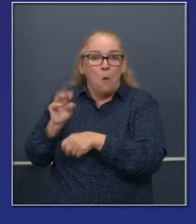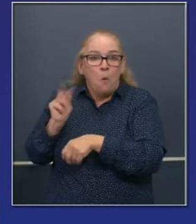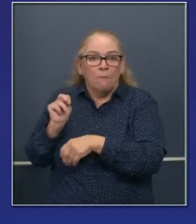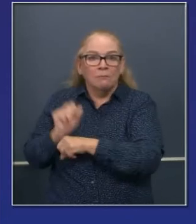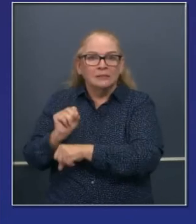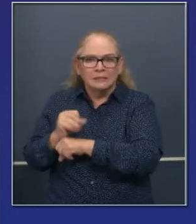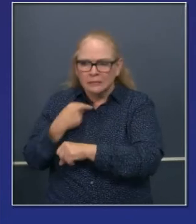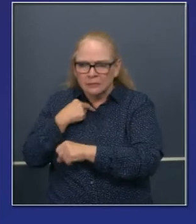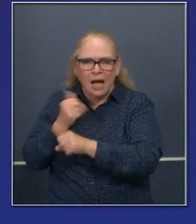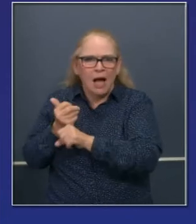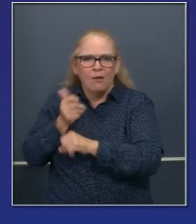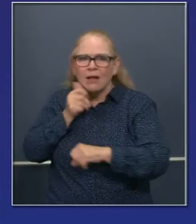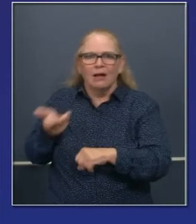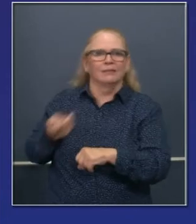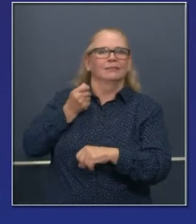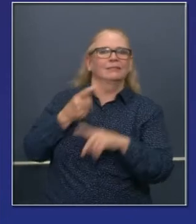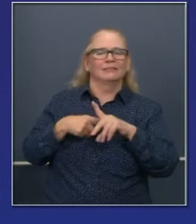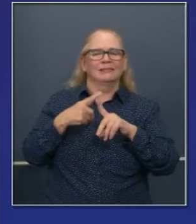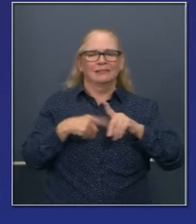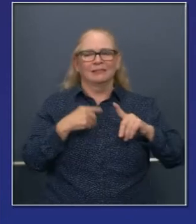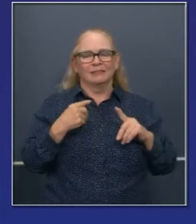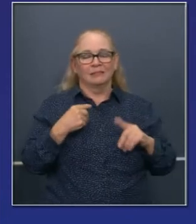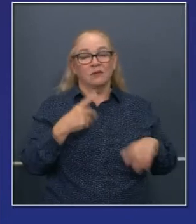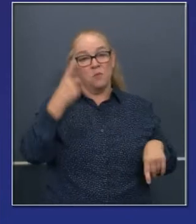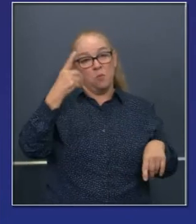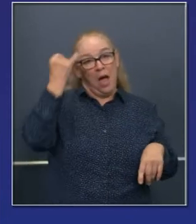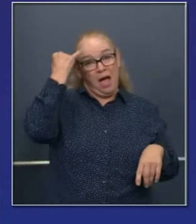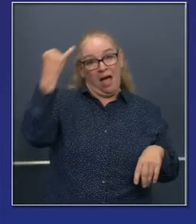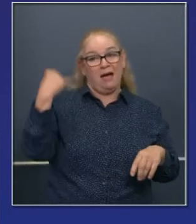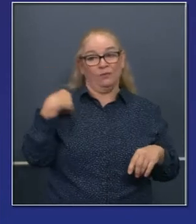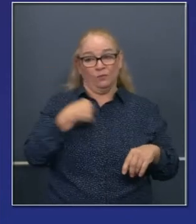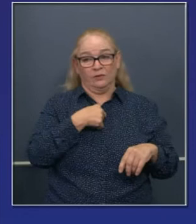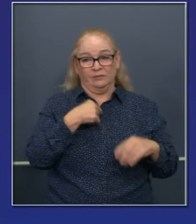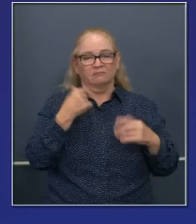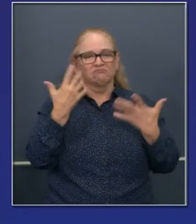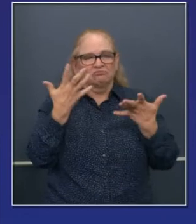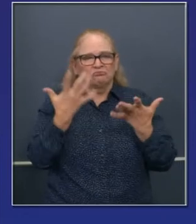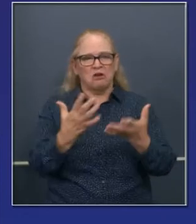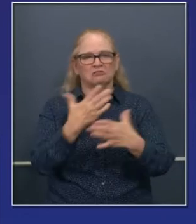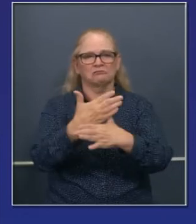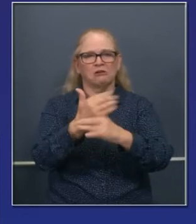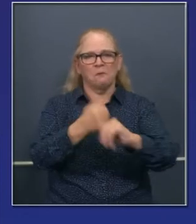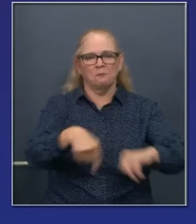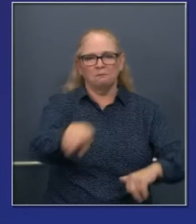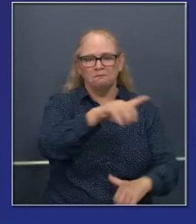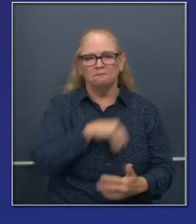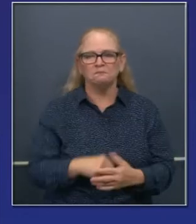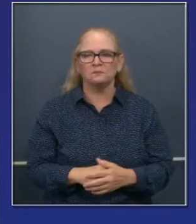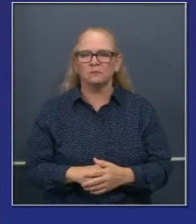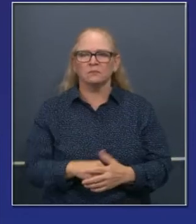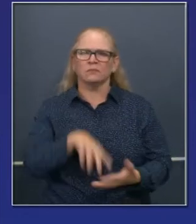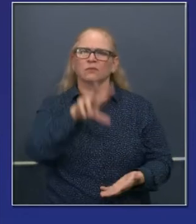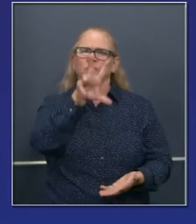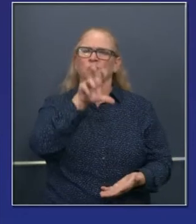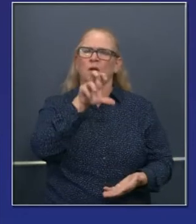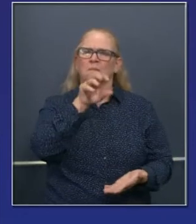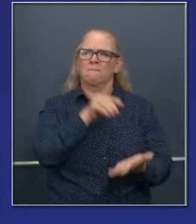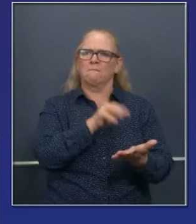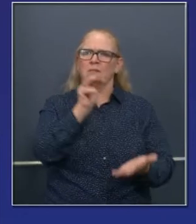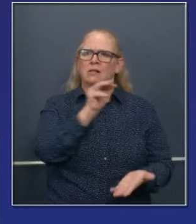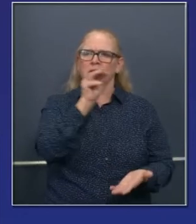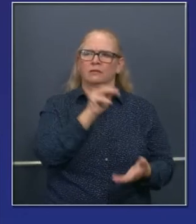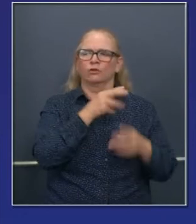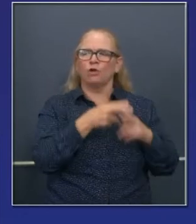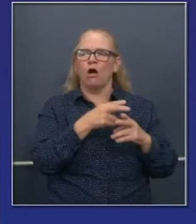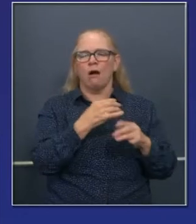que están desprotegidas y también los caseros, los dueños de casas de pequeña escala que tienen una o dos